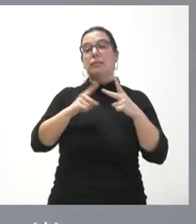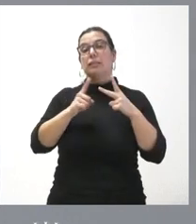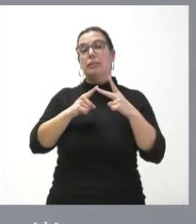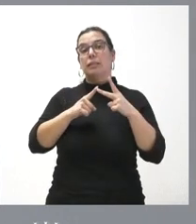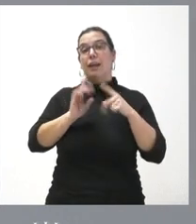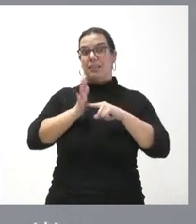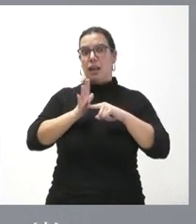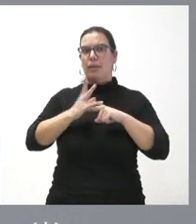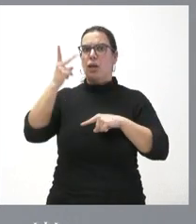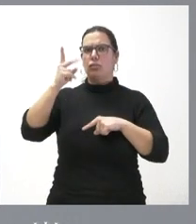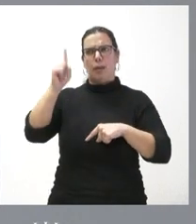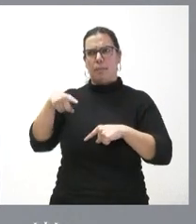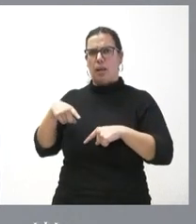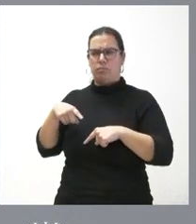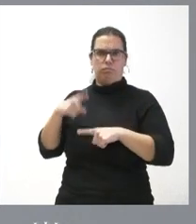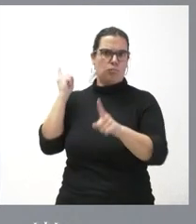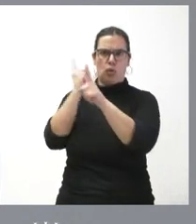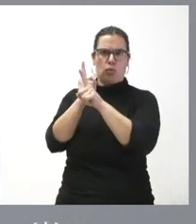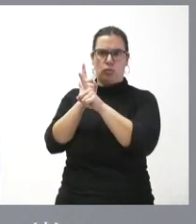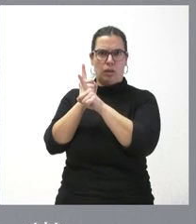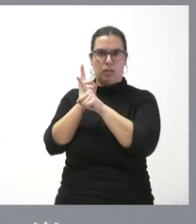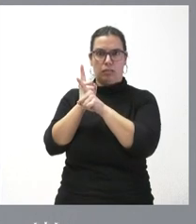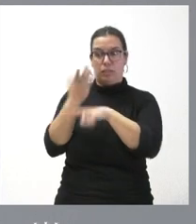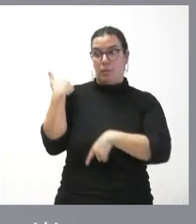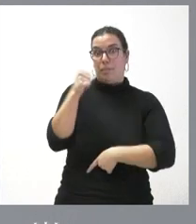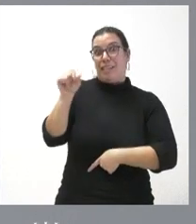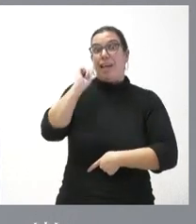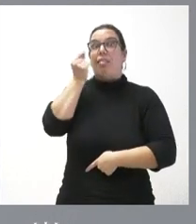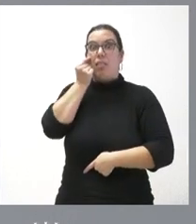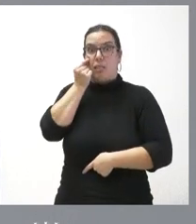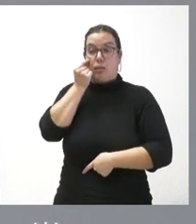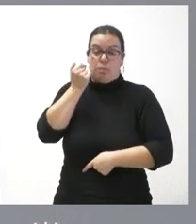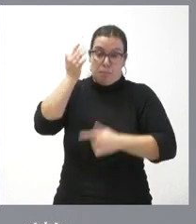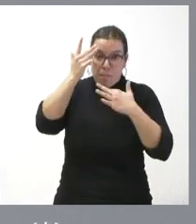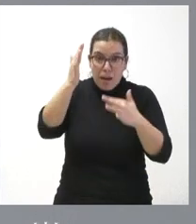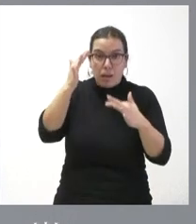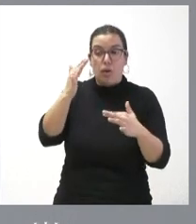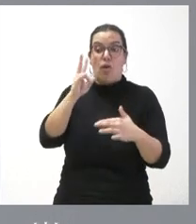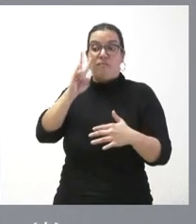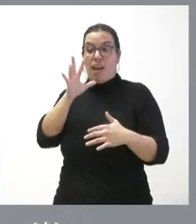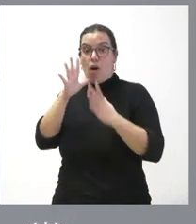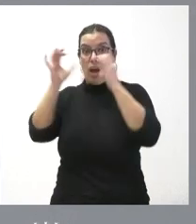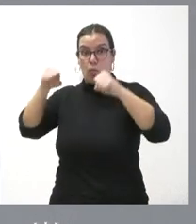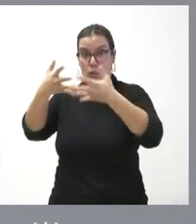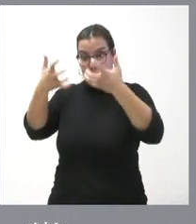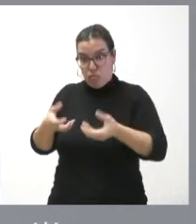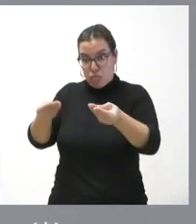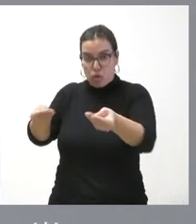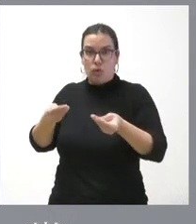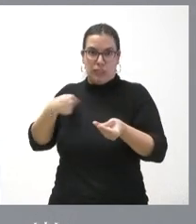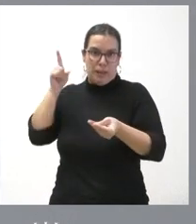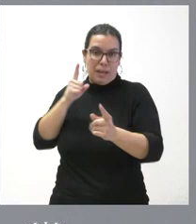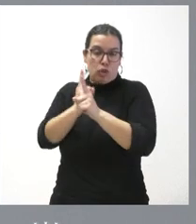Castilla-La Mancha también se han mostrado muy contrario a lo que conocimos la semana pasada me imagino que también se mostrarán muy contrarios a lo que se ha conocido hoy